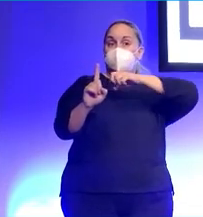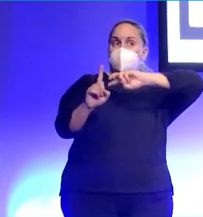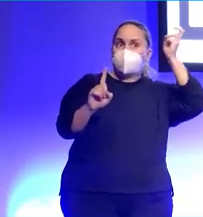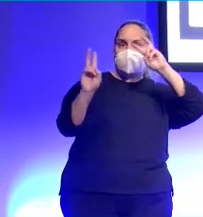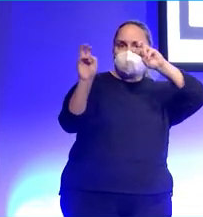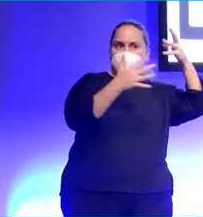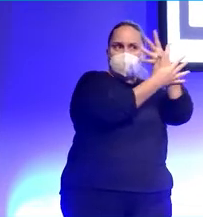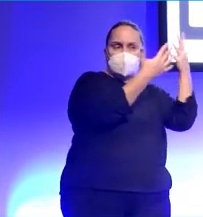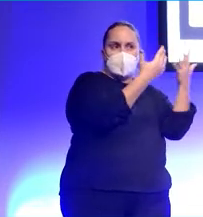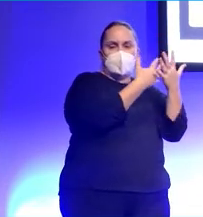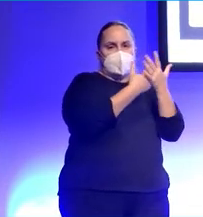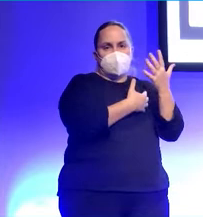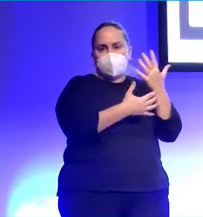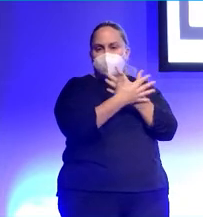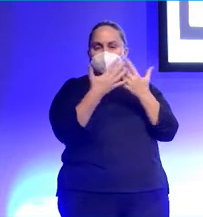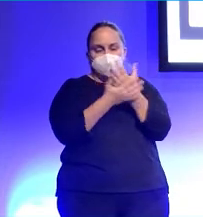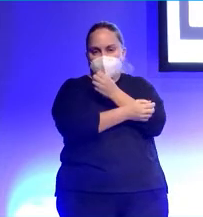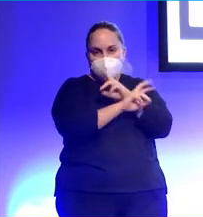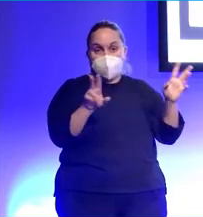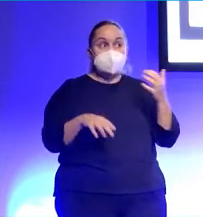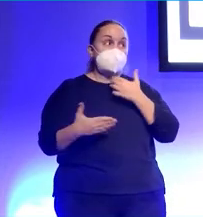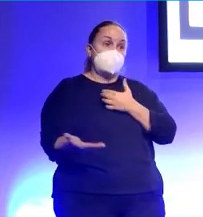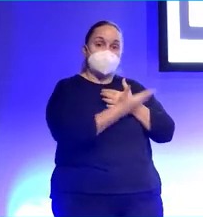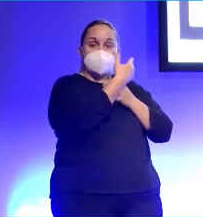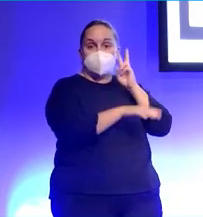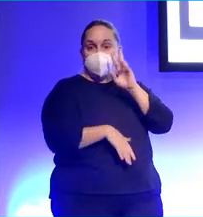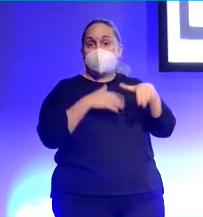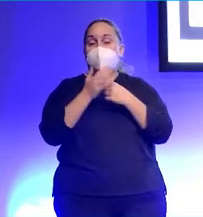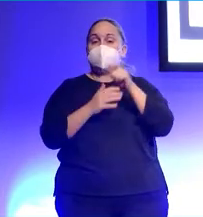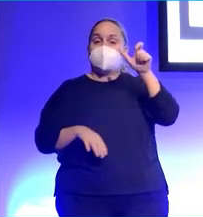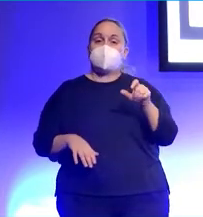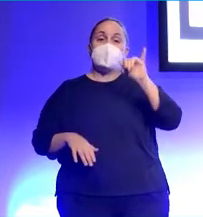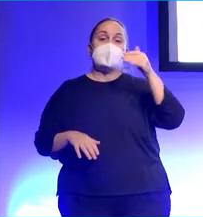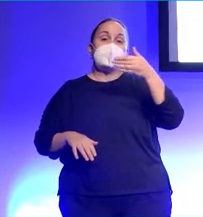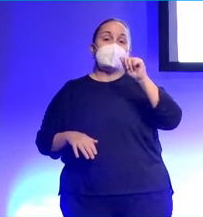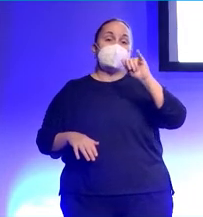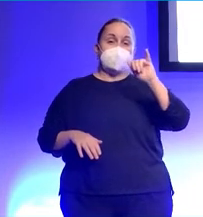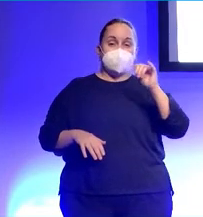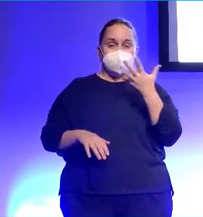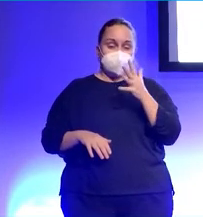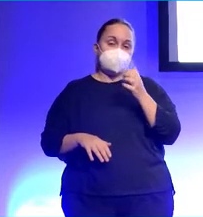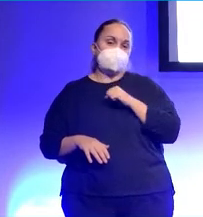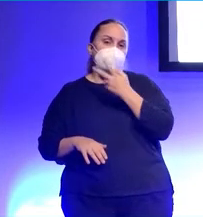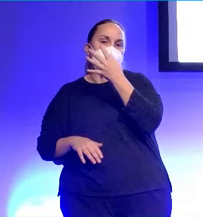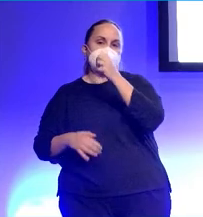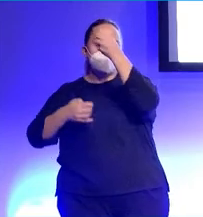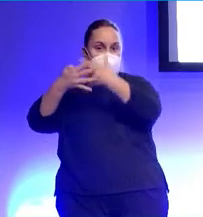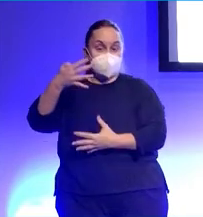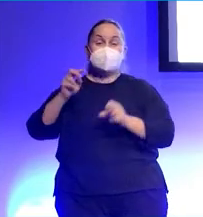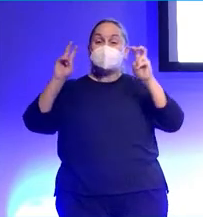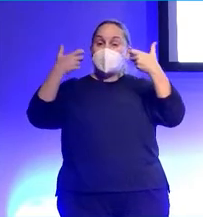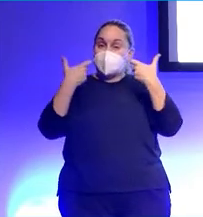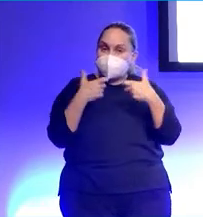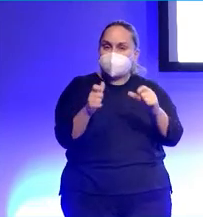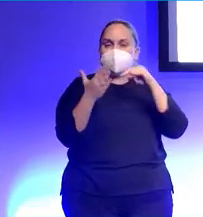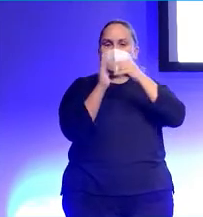Apple Podcasts, está todo lo que estáis viendo, está ahí, sale por ahí, el 40 más o menos. En tecnología, sí que tengo la suerte de que suelo ser dentro de Apple